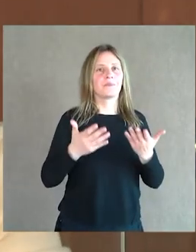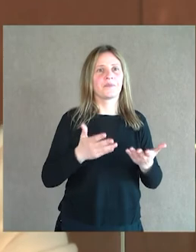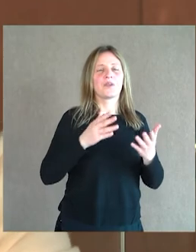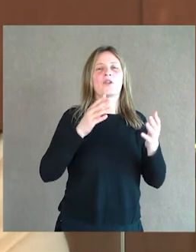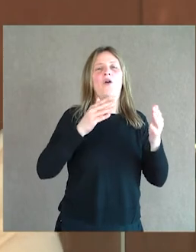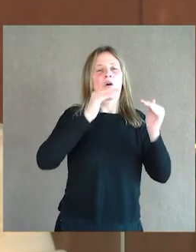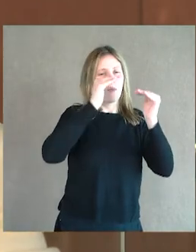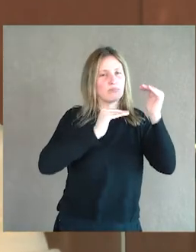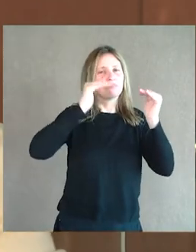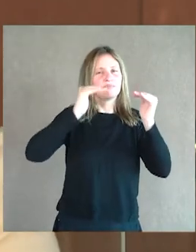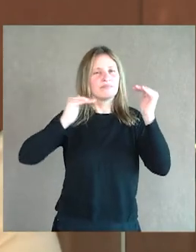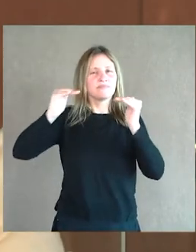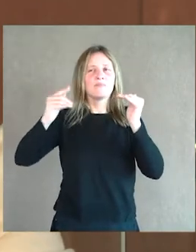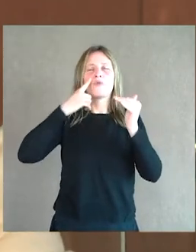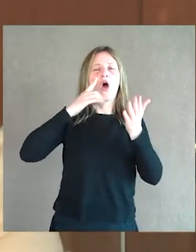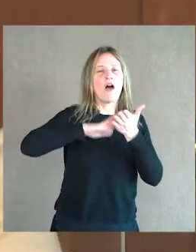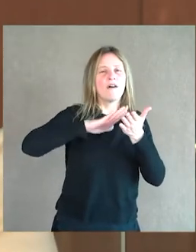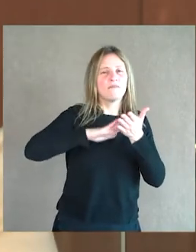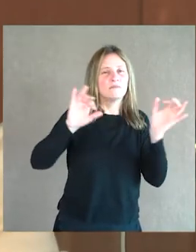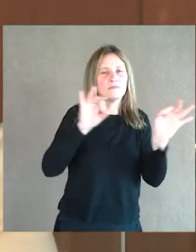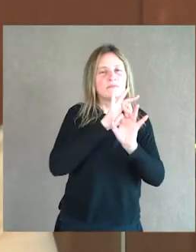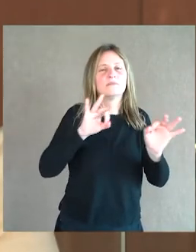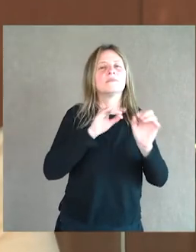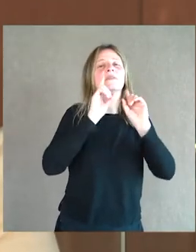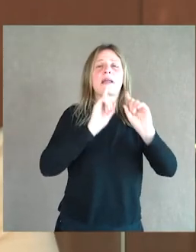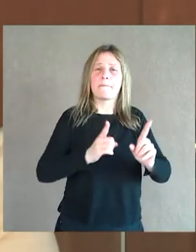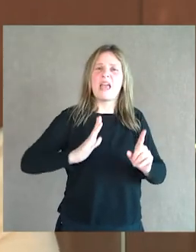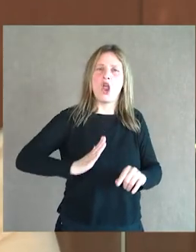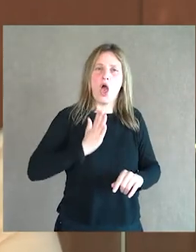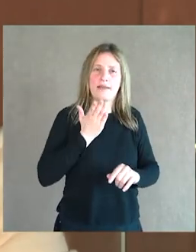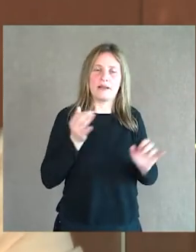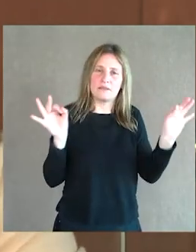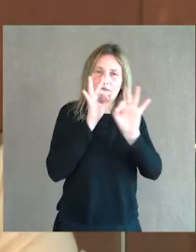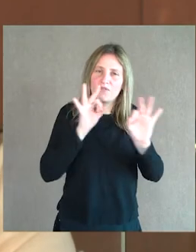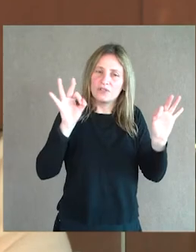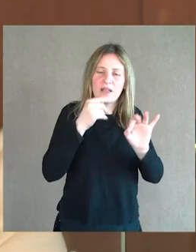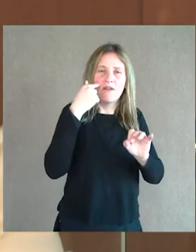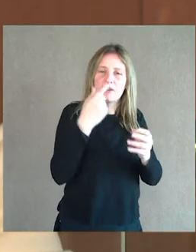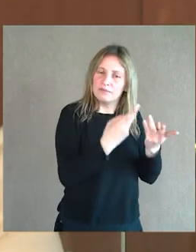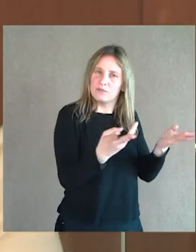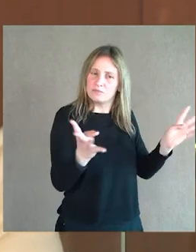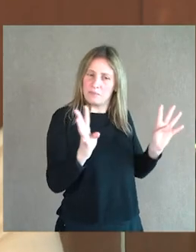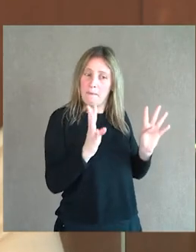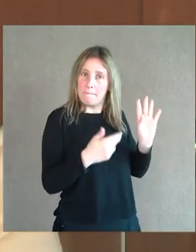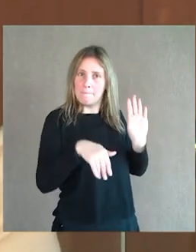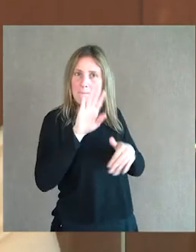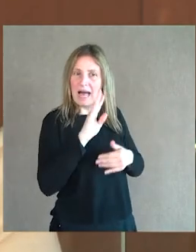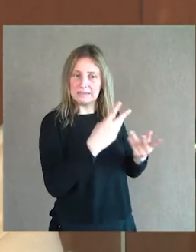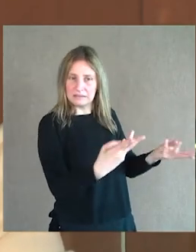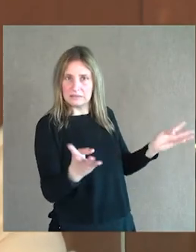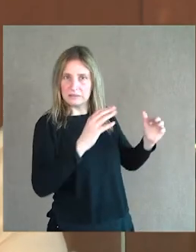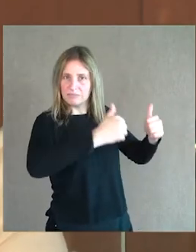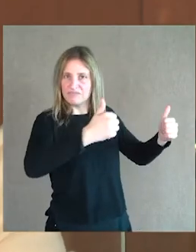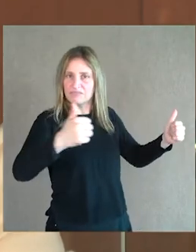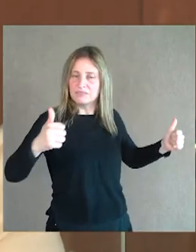tonalidades un poco más lejanas, mismo en la sinfonía heroica vamos a ver que la orquesta es un poco más grande de lo normal,